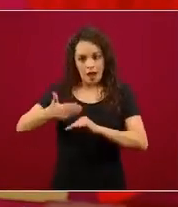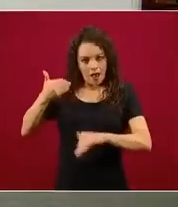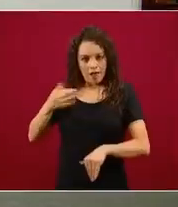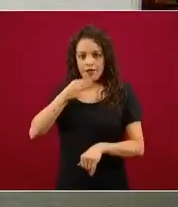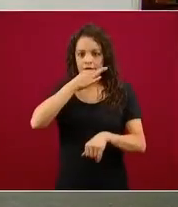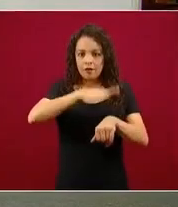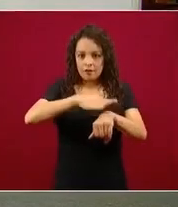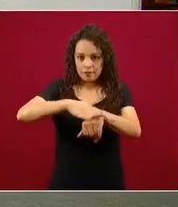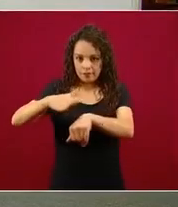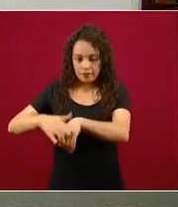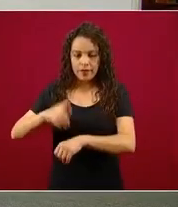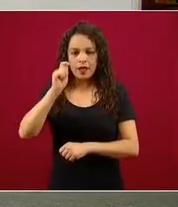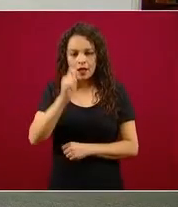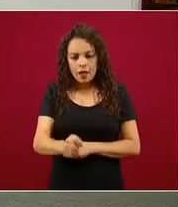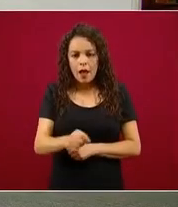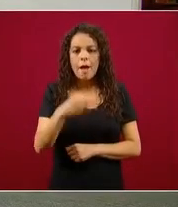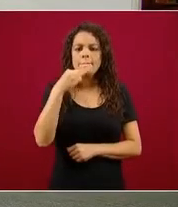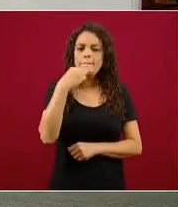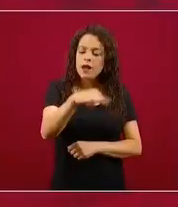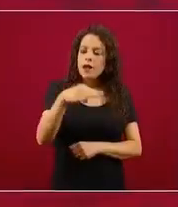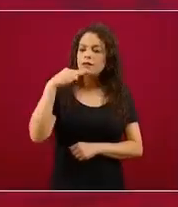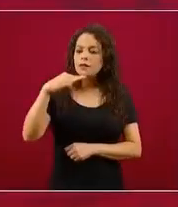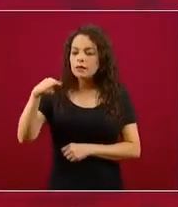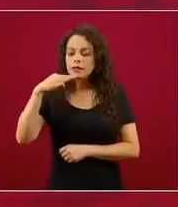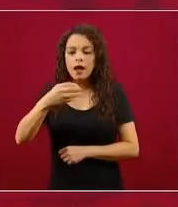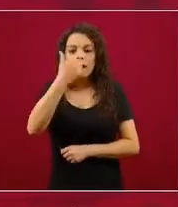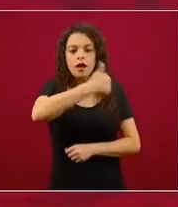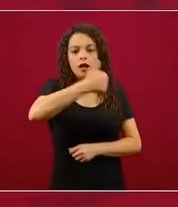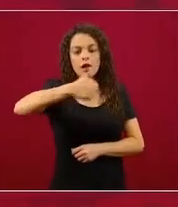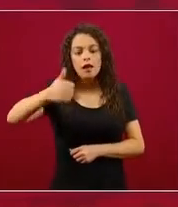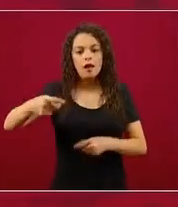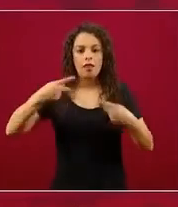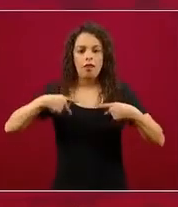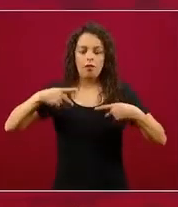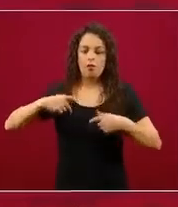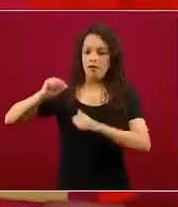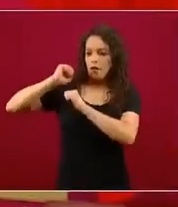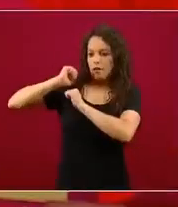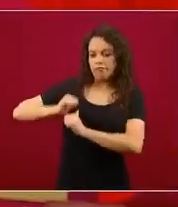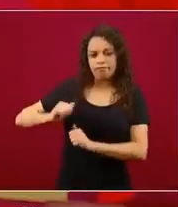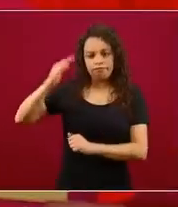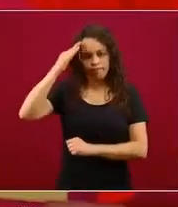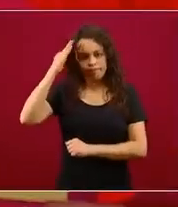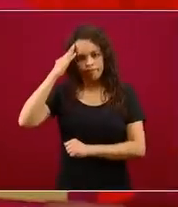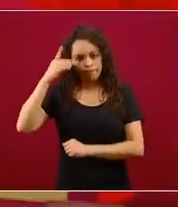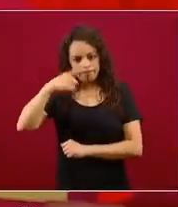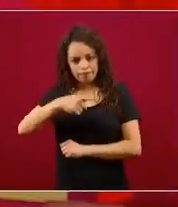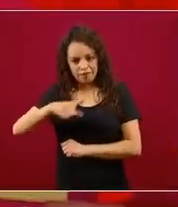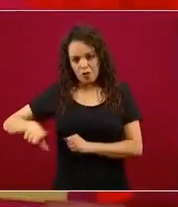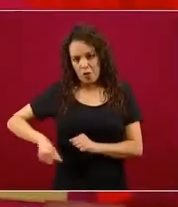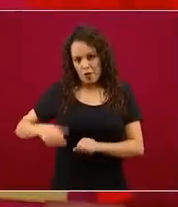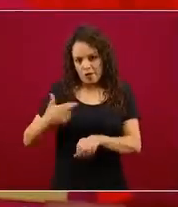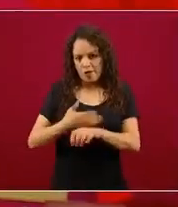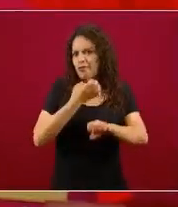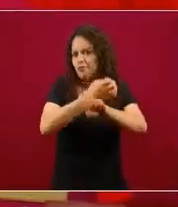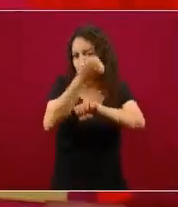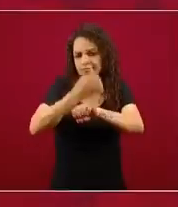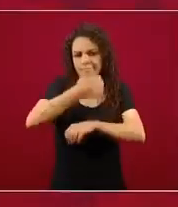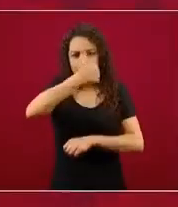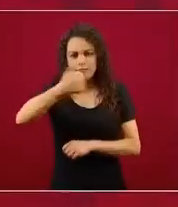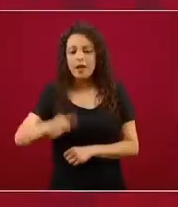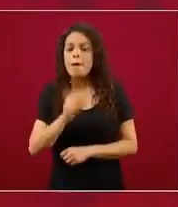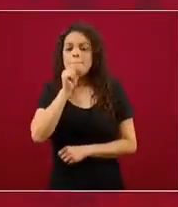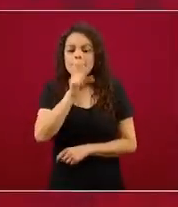los mensajes de los distintos mandatarios y mandatarias estatales que se anticipan, así como nos anticipamos nosotros, se acuerdan que